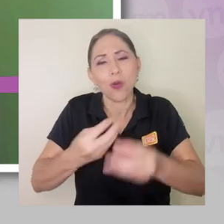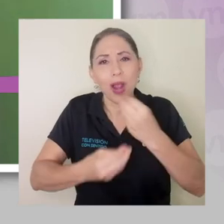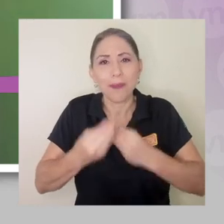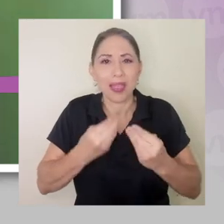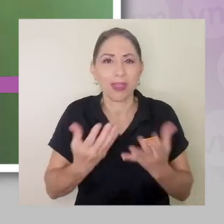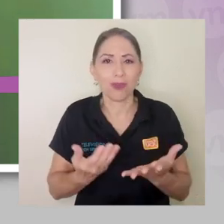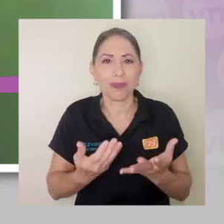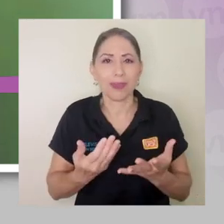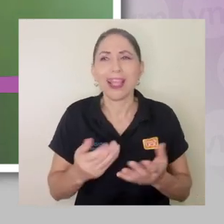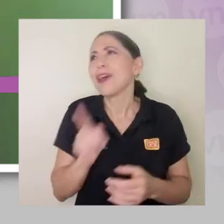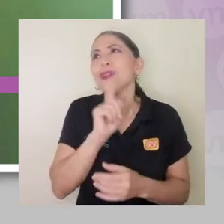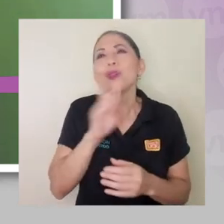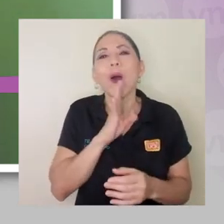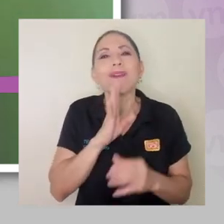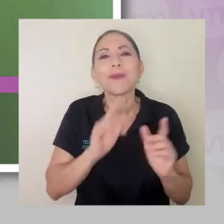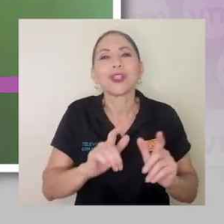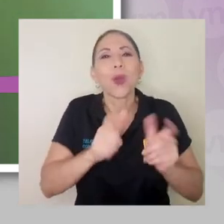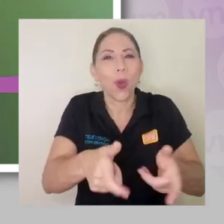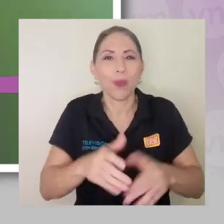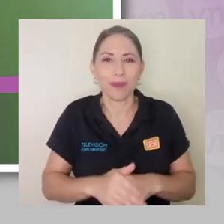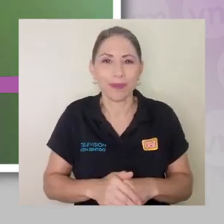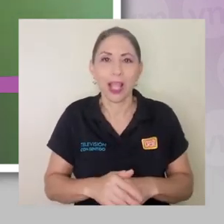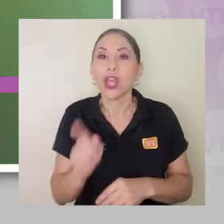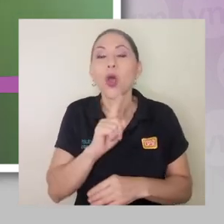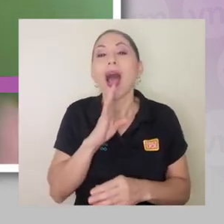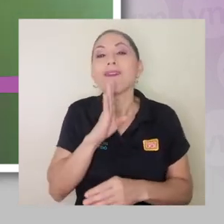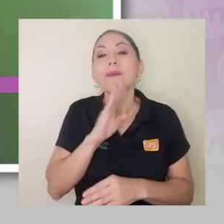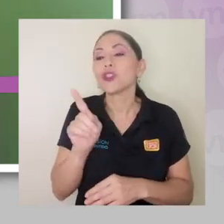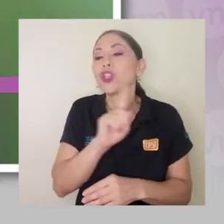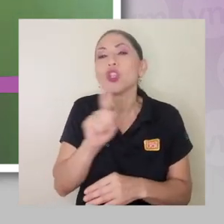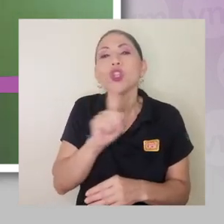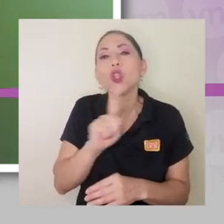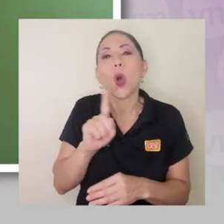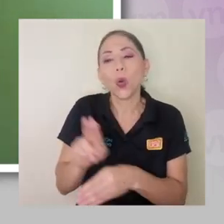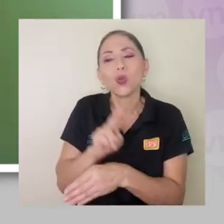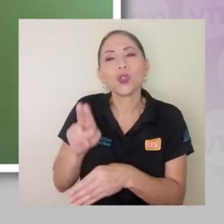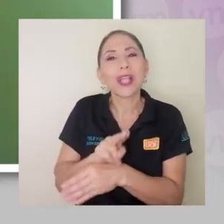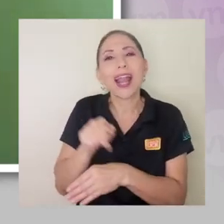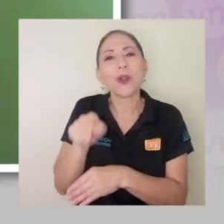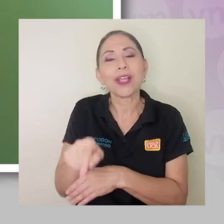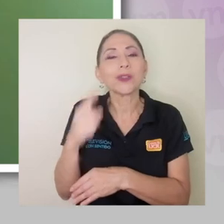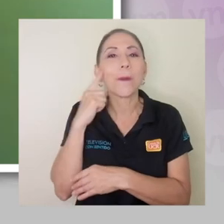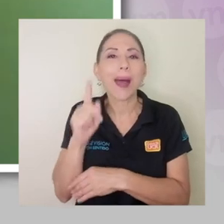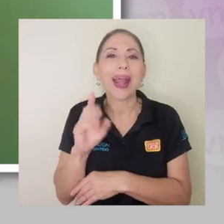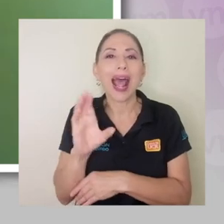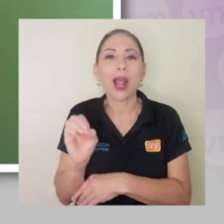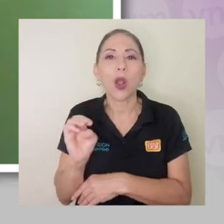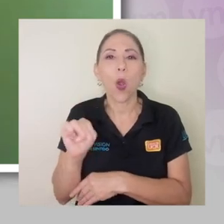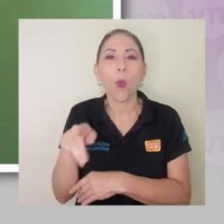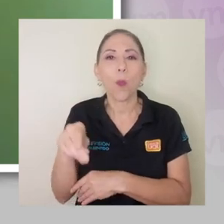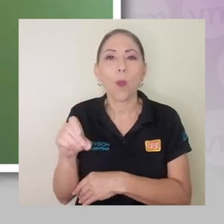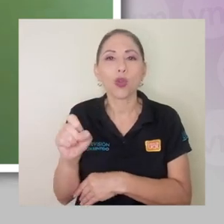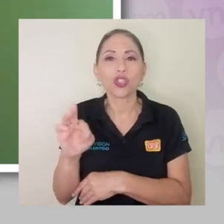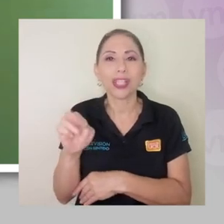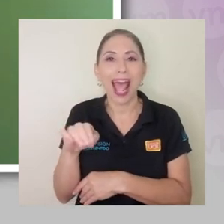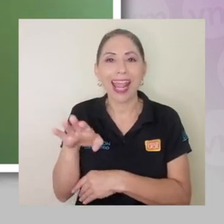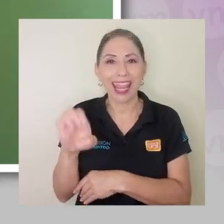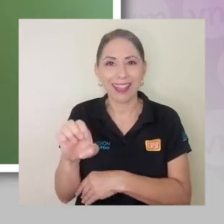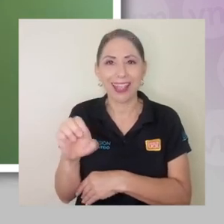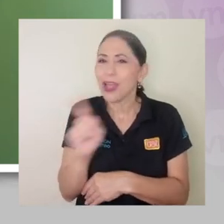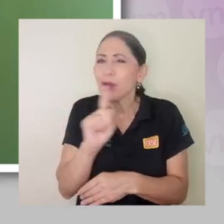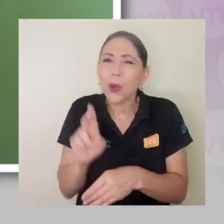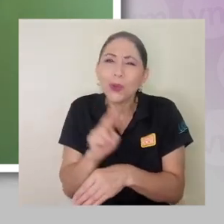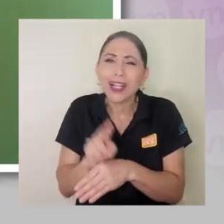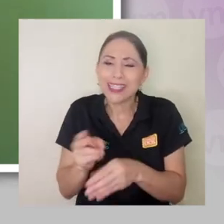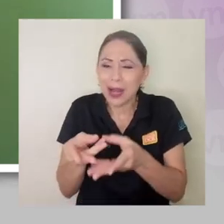bueno, que compostarlo, no ni siquiera hablemos de botar, no llegar a tener que compostar un alimento, destinarlo a alimentación animal, porque la